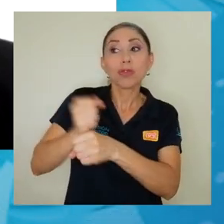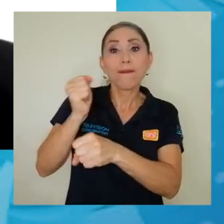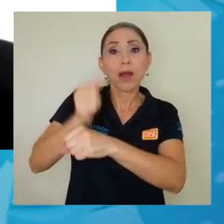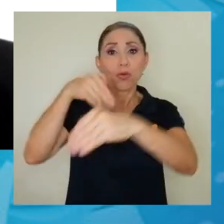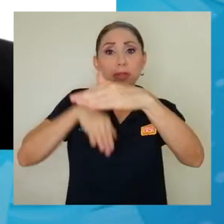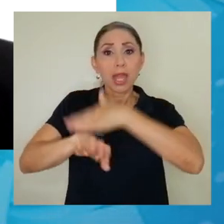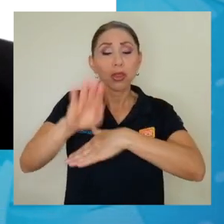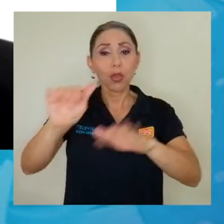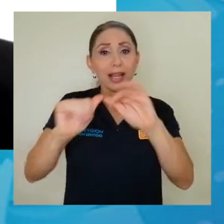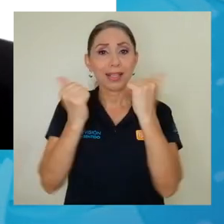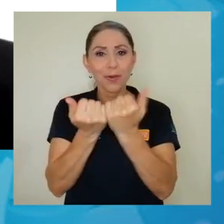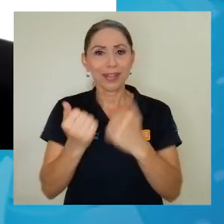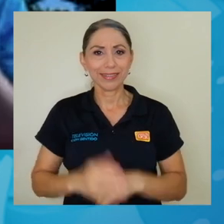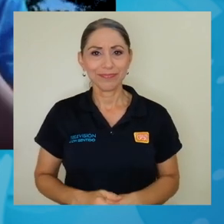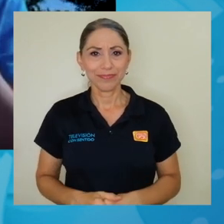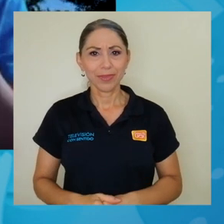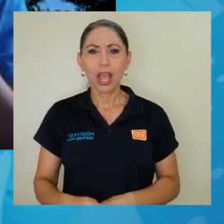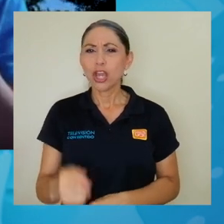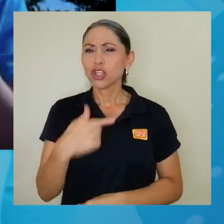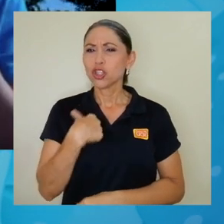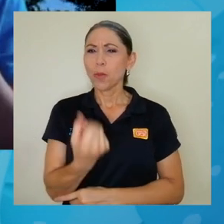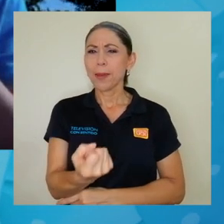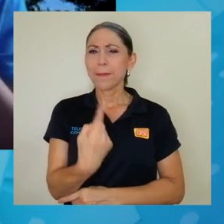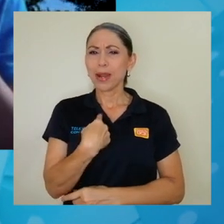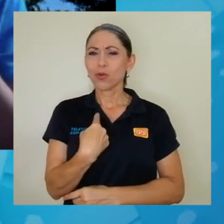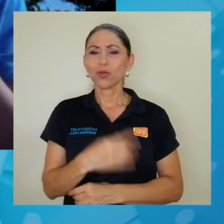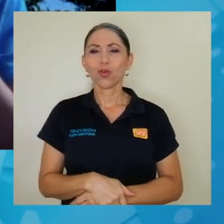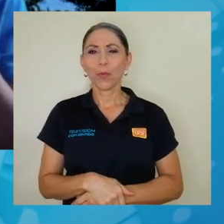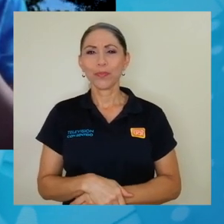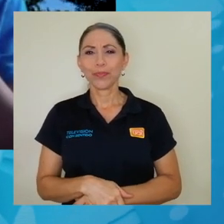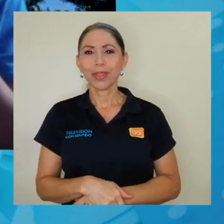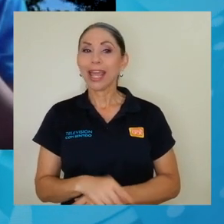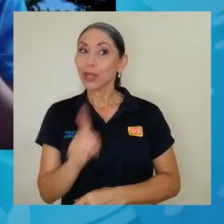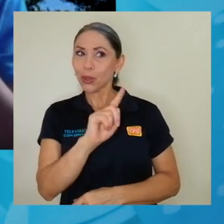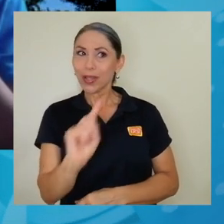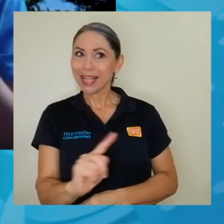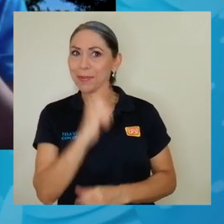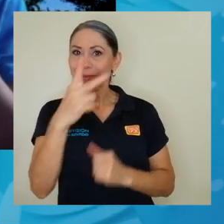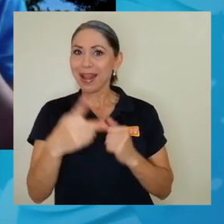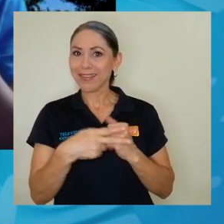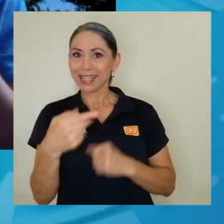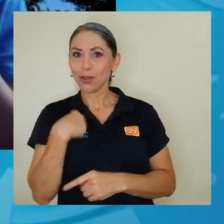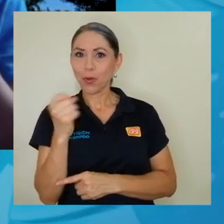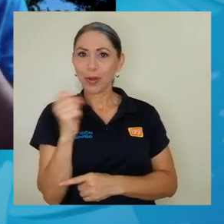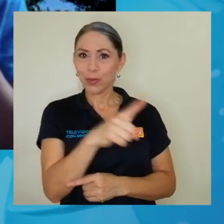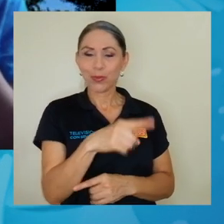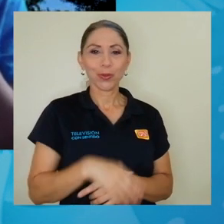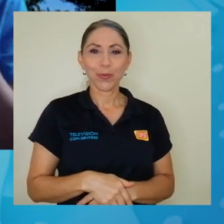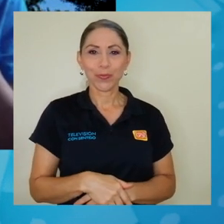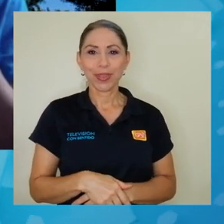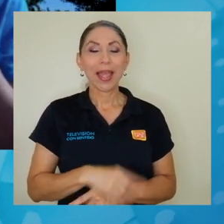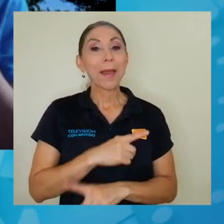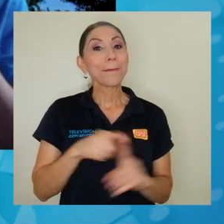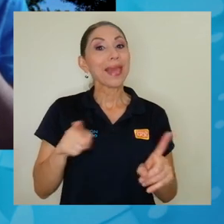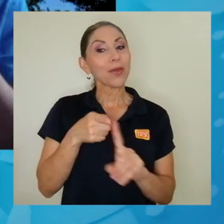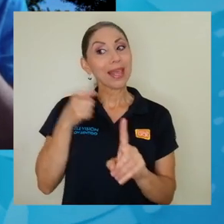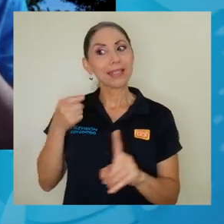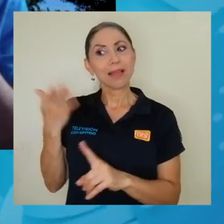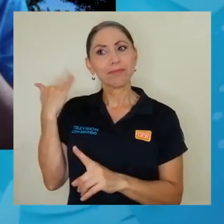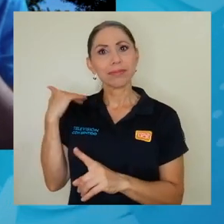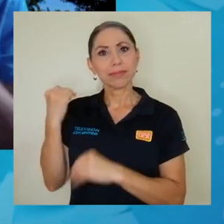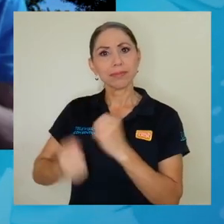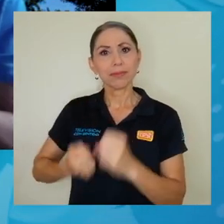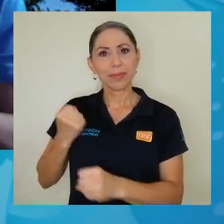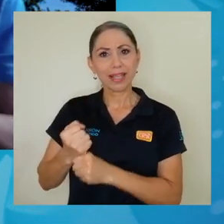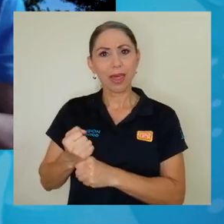aulas también. Yo me pregunto, y no es la primera autoridad de la Universidad de Costa Rica la que se lo pregunto desde el 2020. Es decir, a